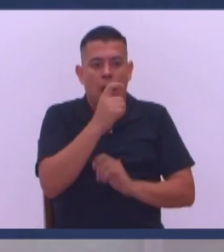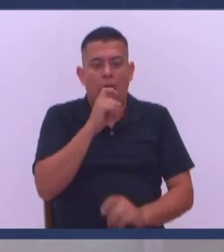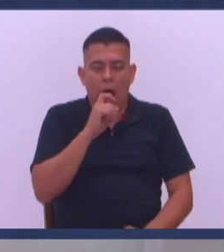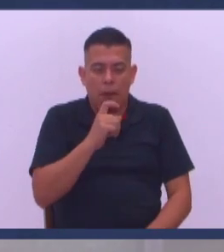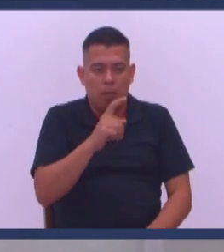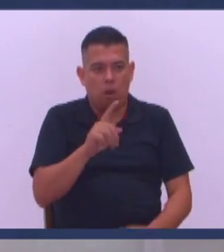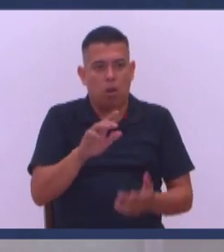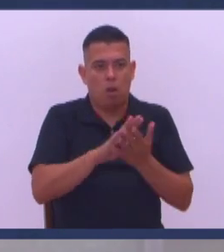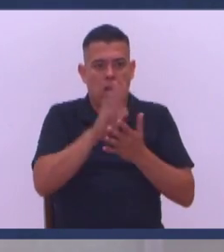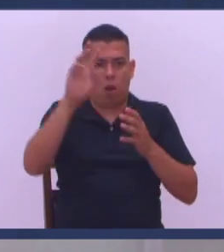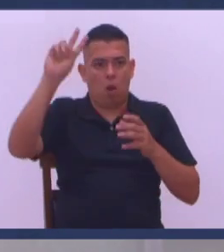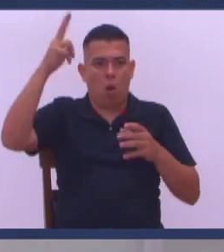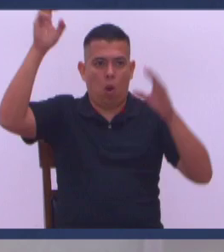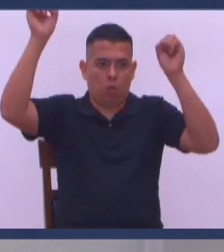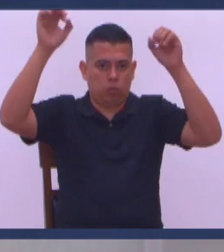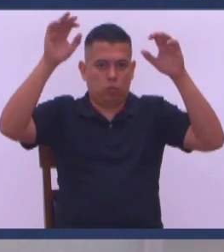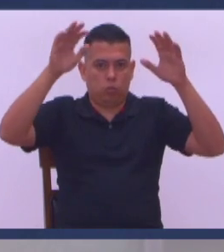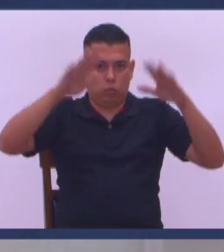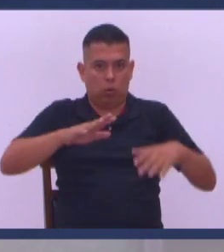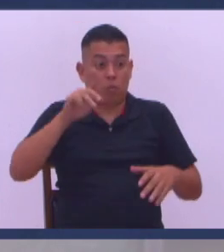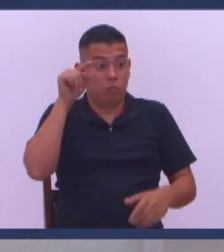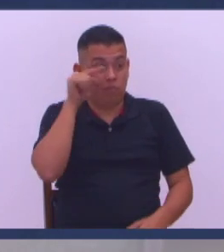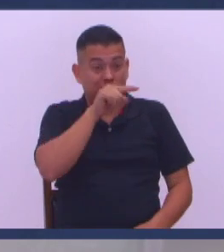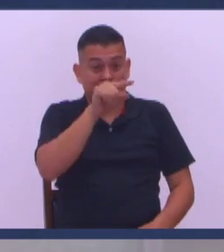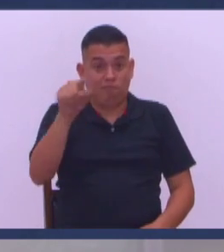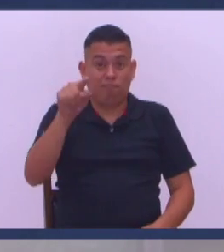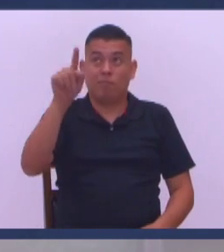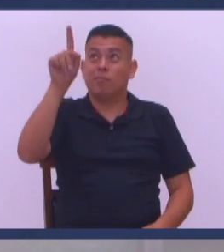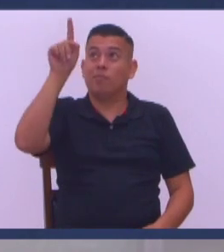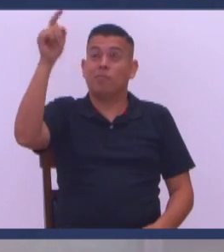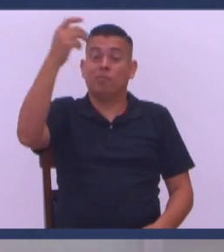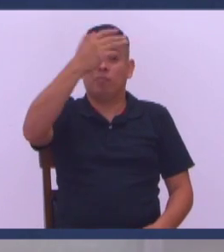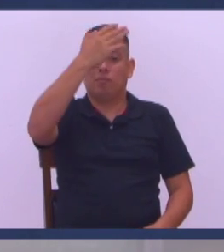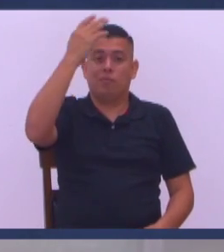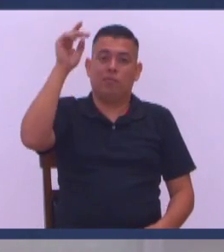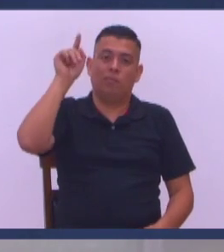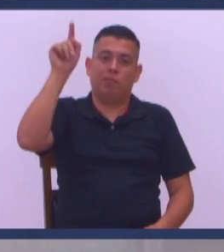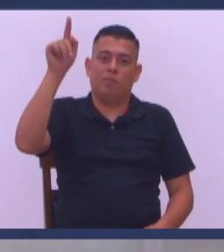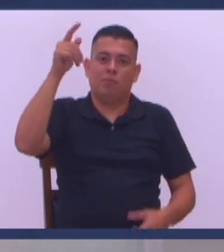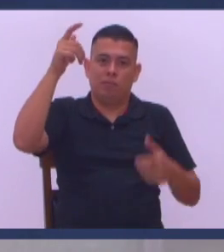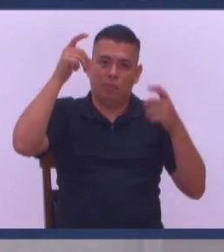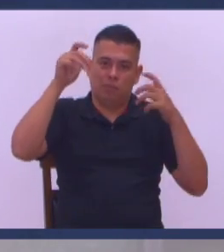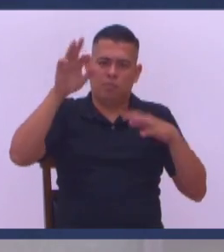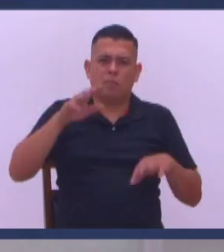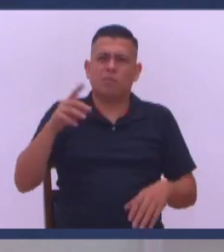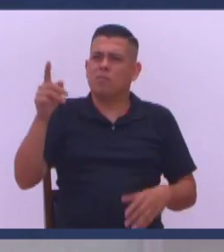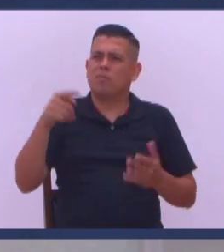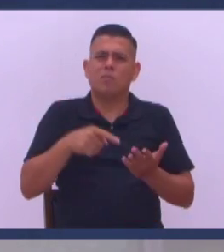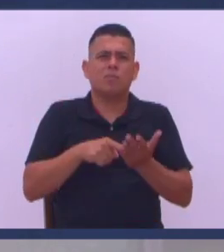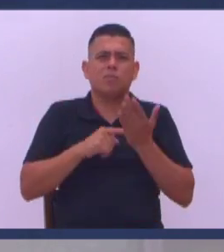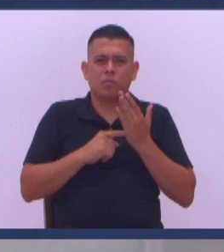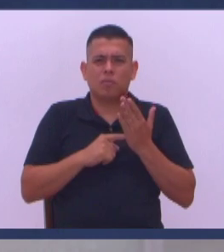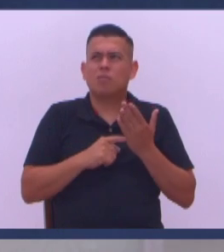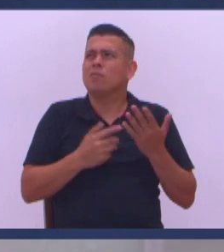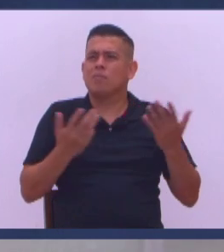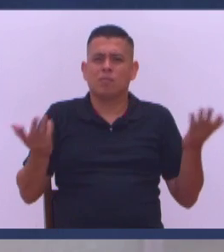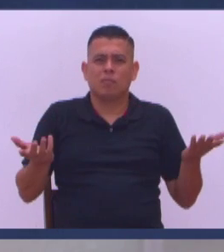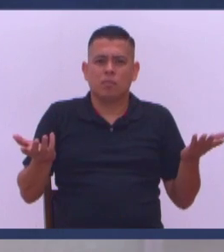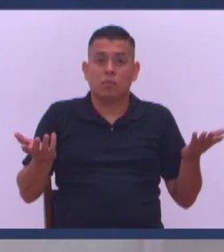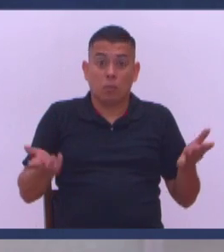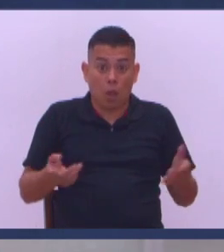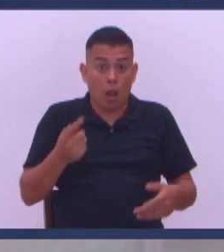pobres en espíritu Porque Dios es Que dice la palabra El reino De los cielos ¿Sabe que nos manda? A mantener